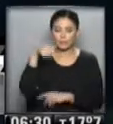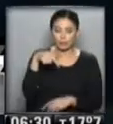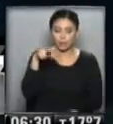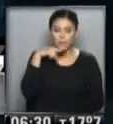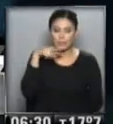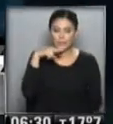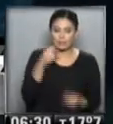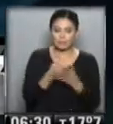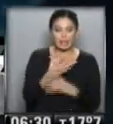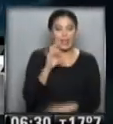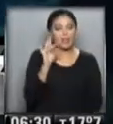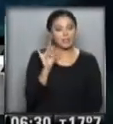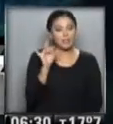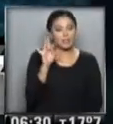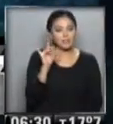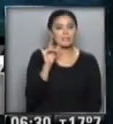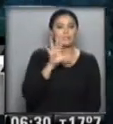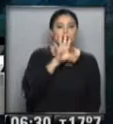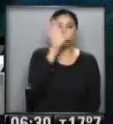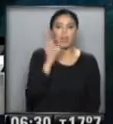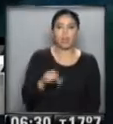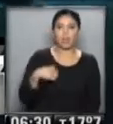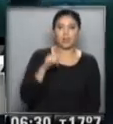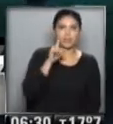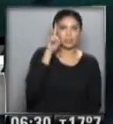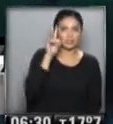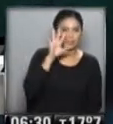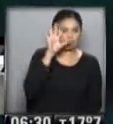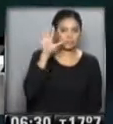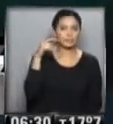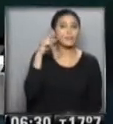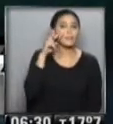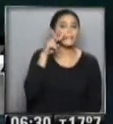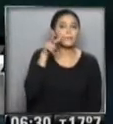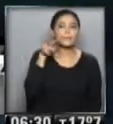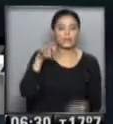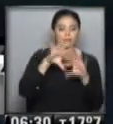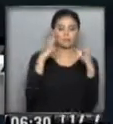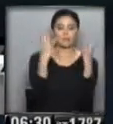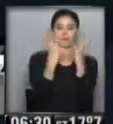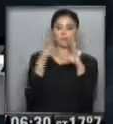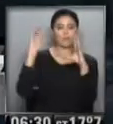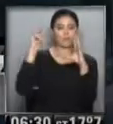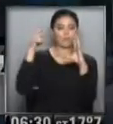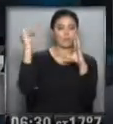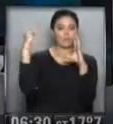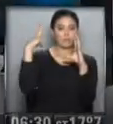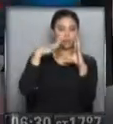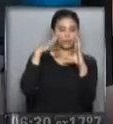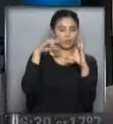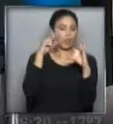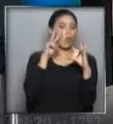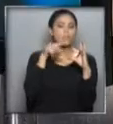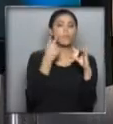complicada sobre el sur del litoral... ...podemos observar en estas imágenes satelitales... ...que nos están mostrando